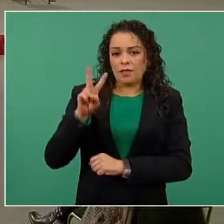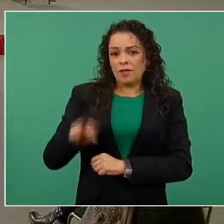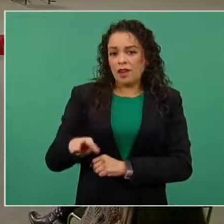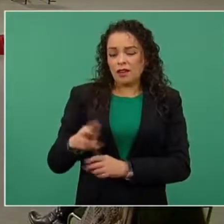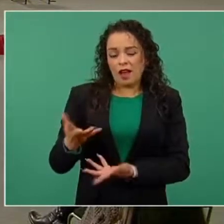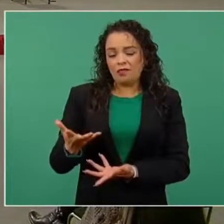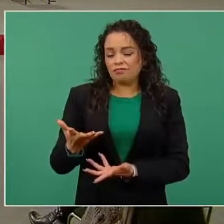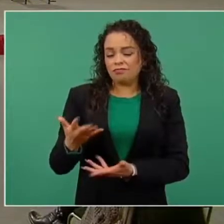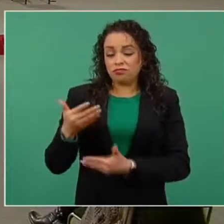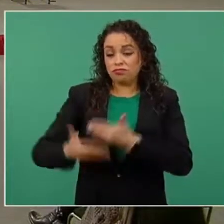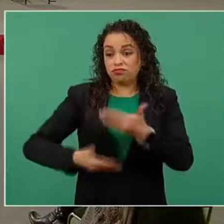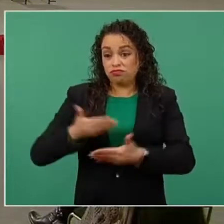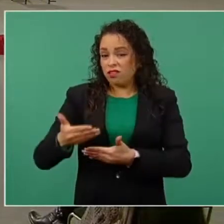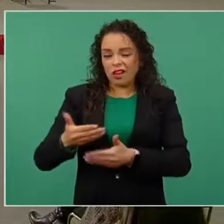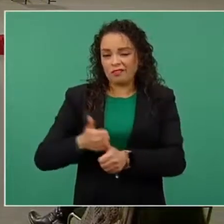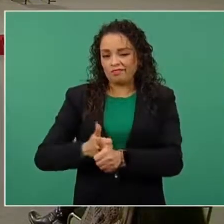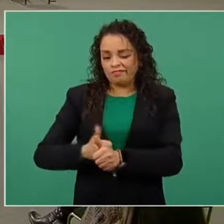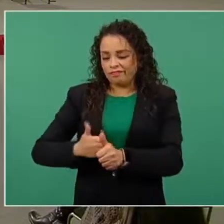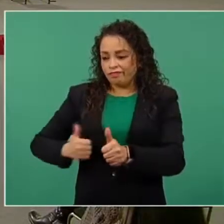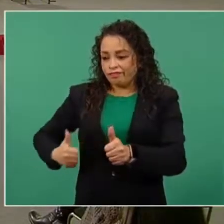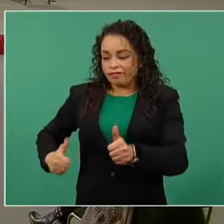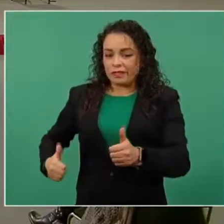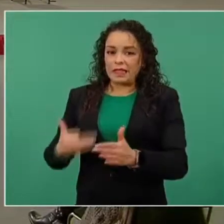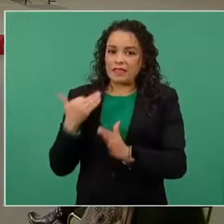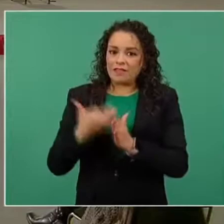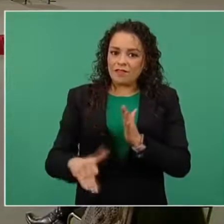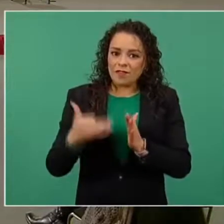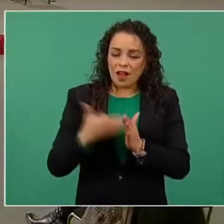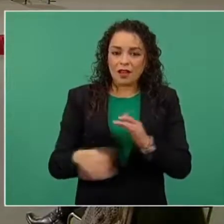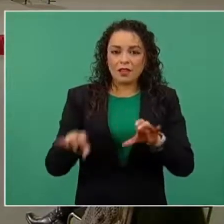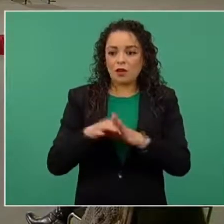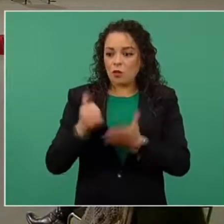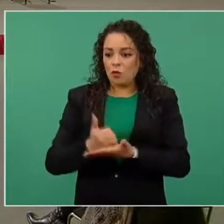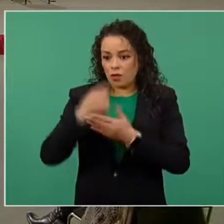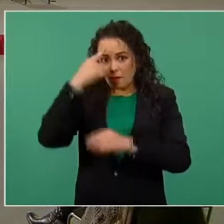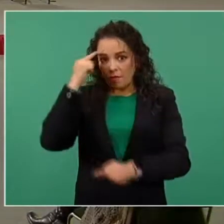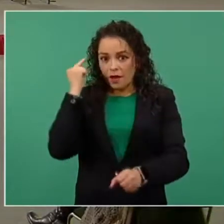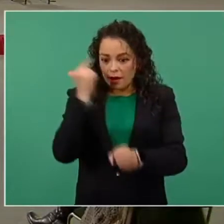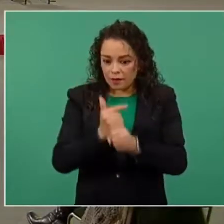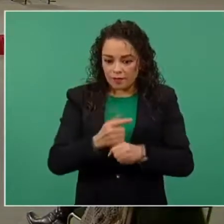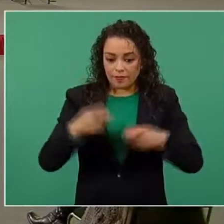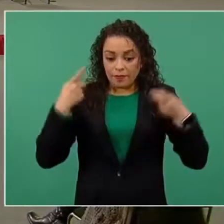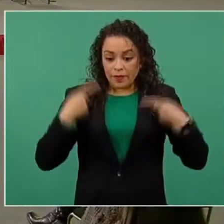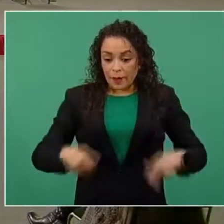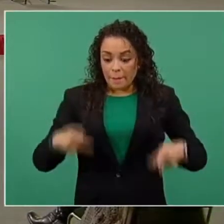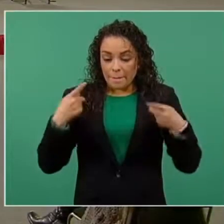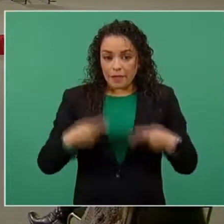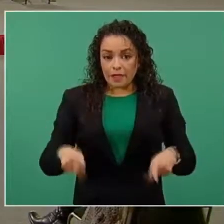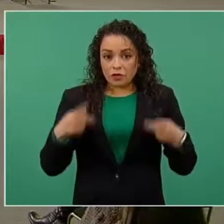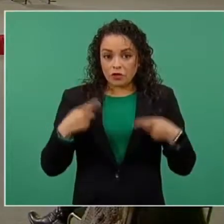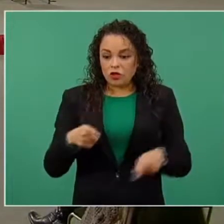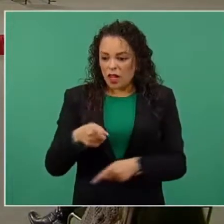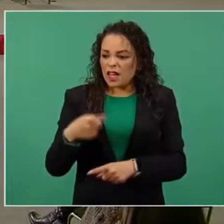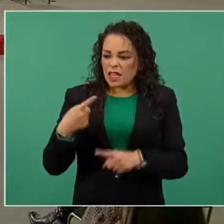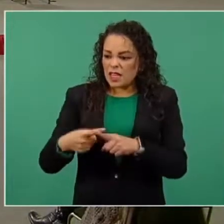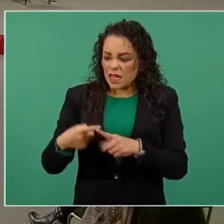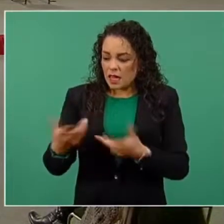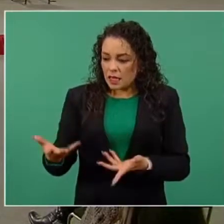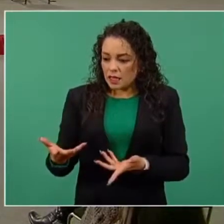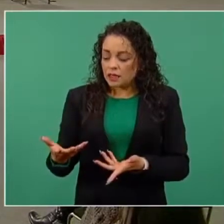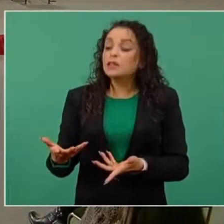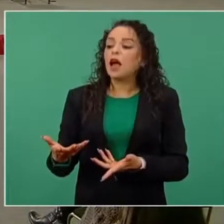a que no existan las capacidades para garantizar la identificación de las personas y el regreso con sus familiares.